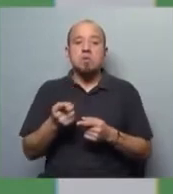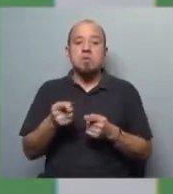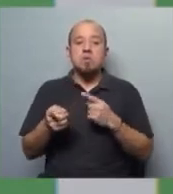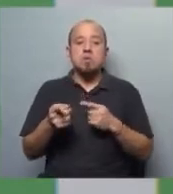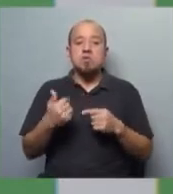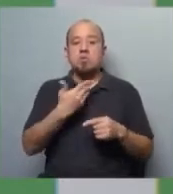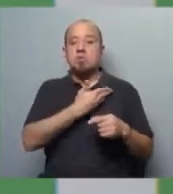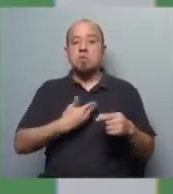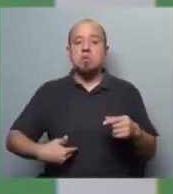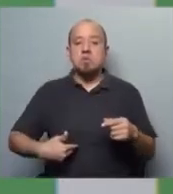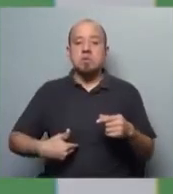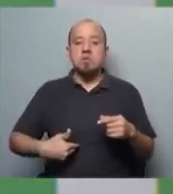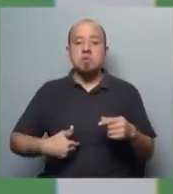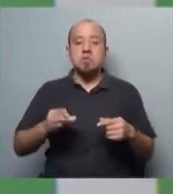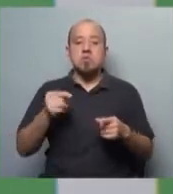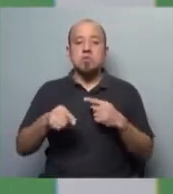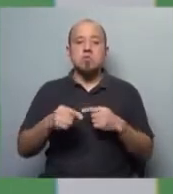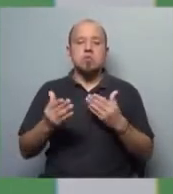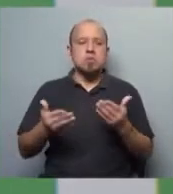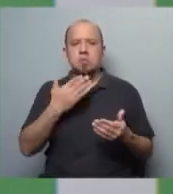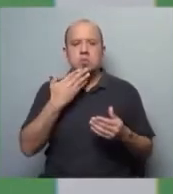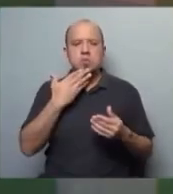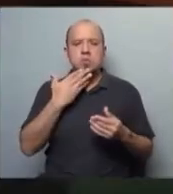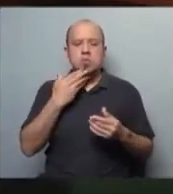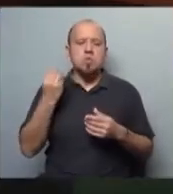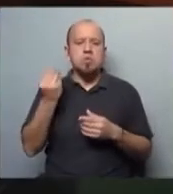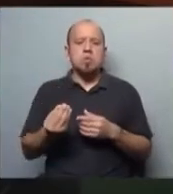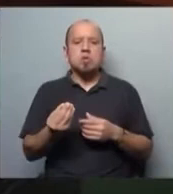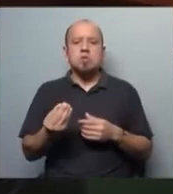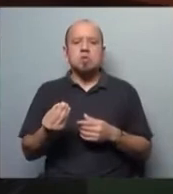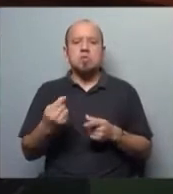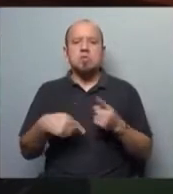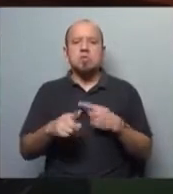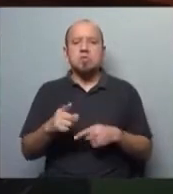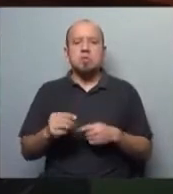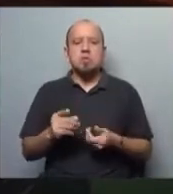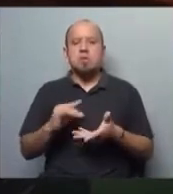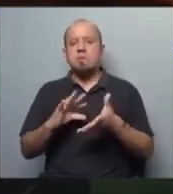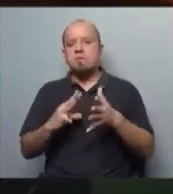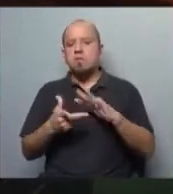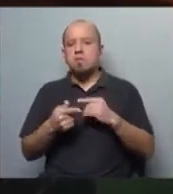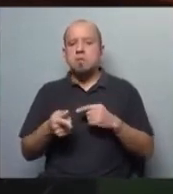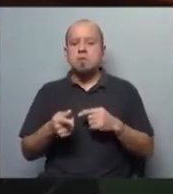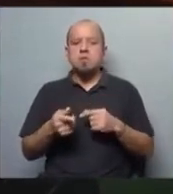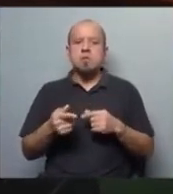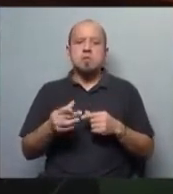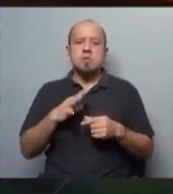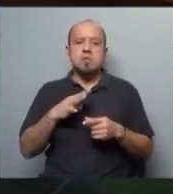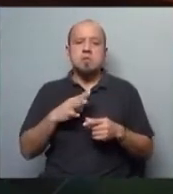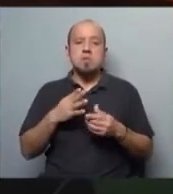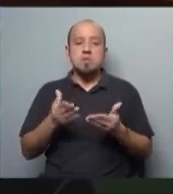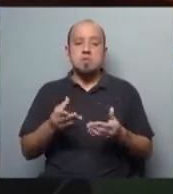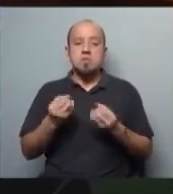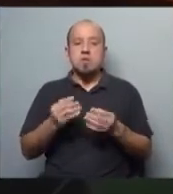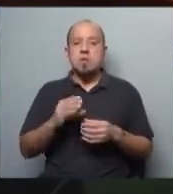Los presidentes últimos, todos ellos, han sido cuestionados y han sido colocados, y los mecanismos a través de los cuales la intervención se da es porque la